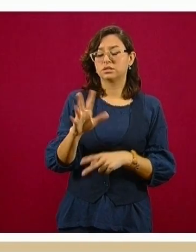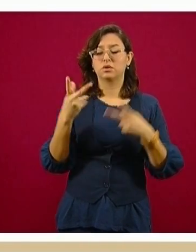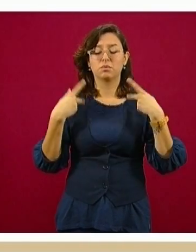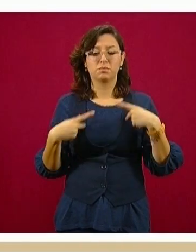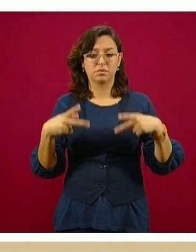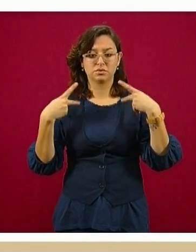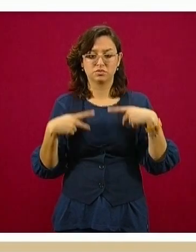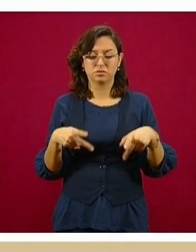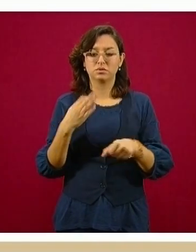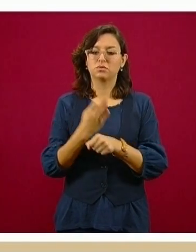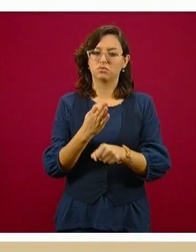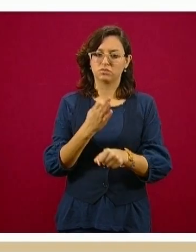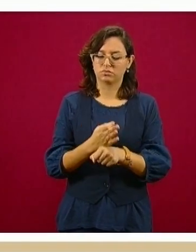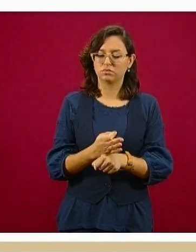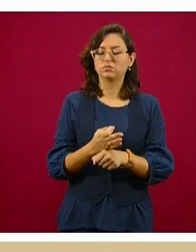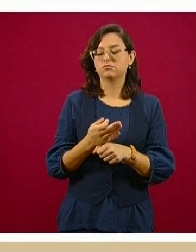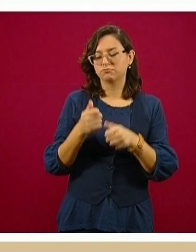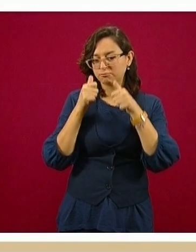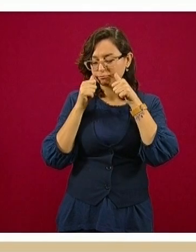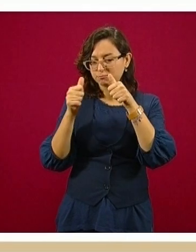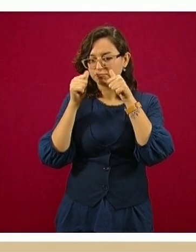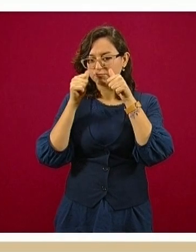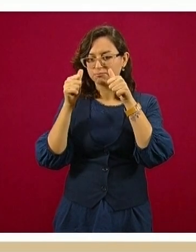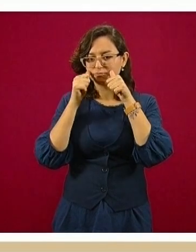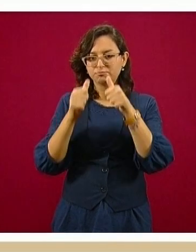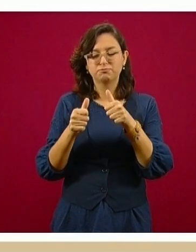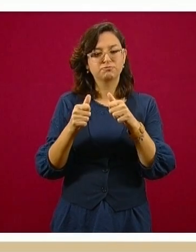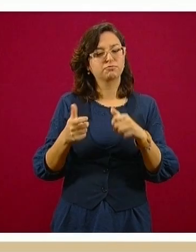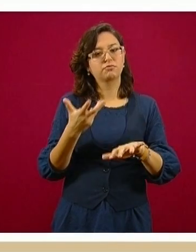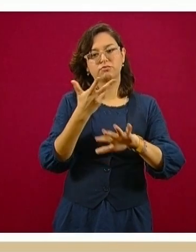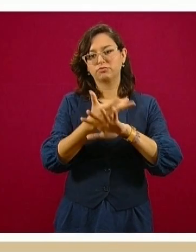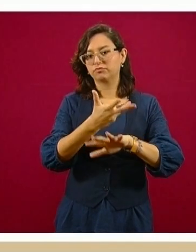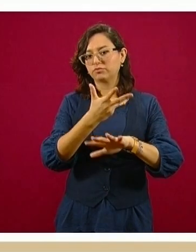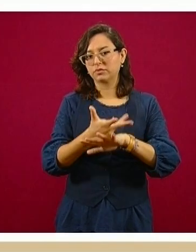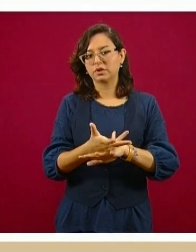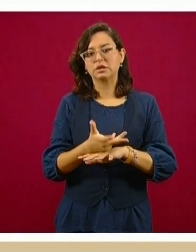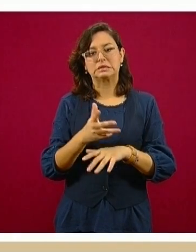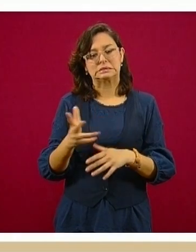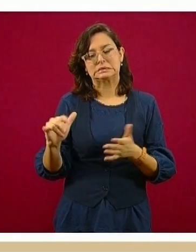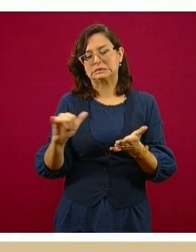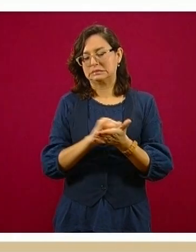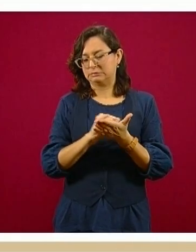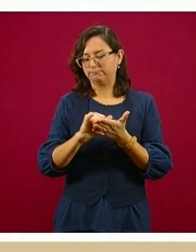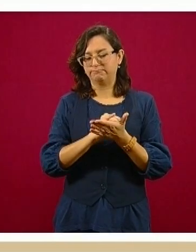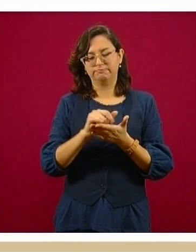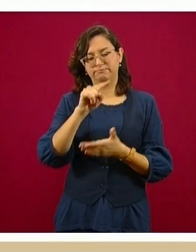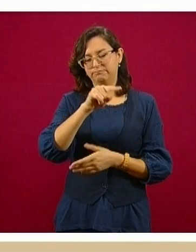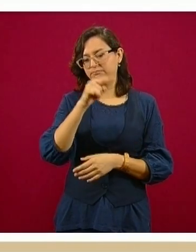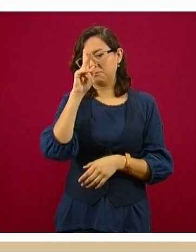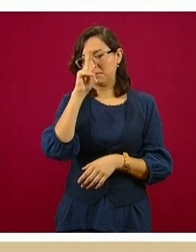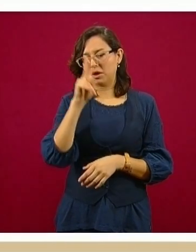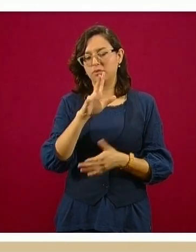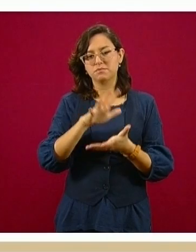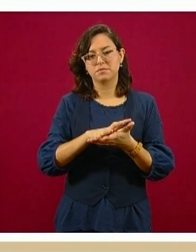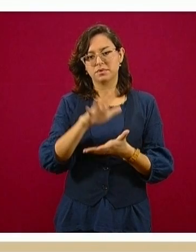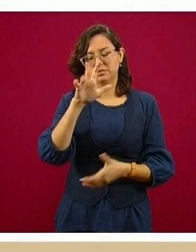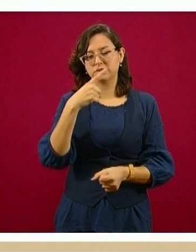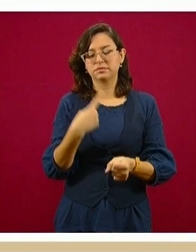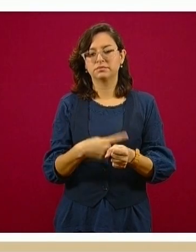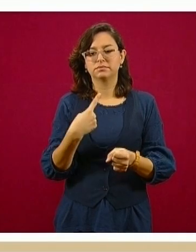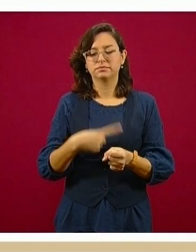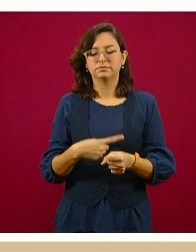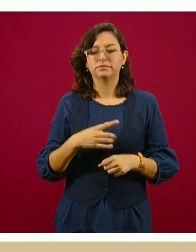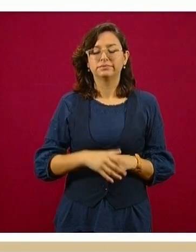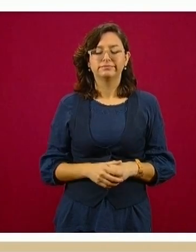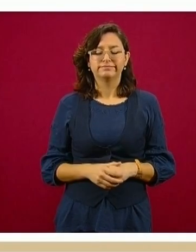tratamiento, distribuidas en toda la Unión Americana, destaca desde luego Nueva York en primer lugar. Decesos,